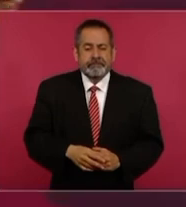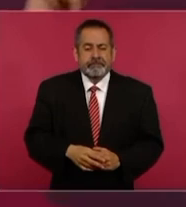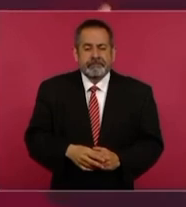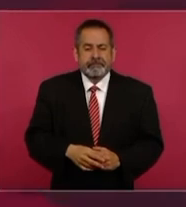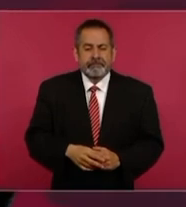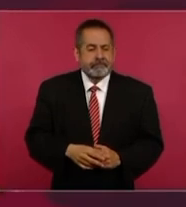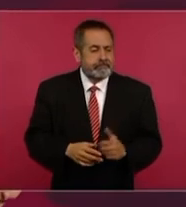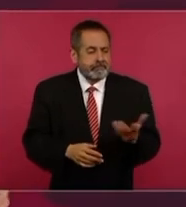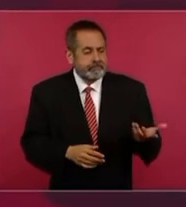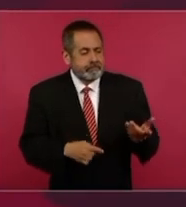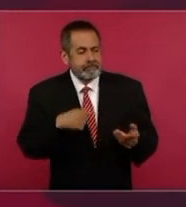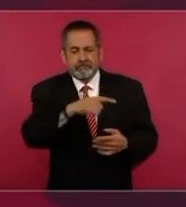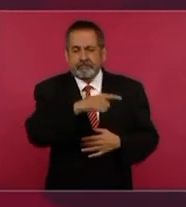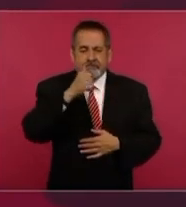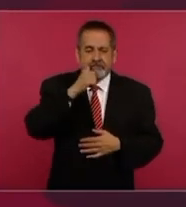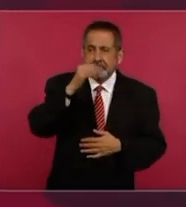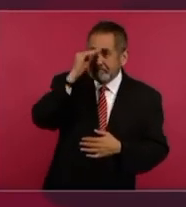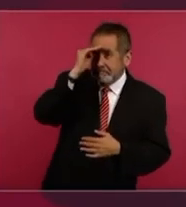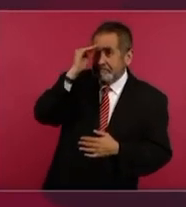siempre va a estar pensando